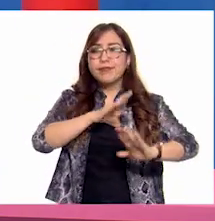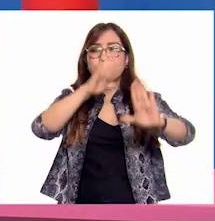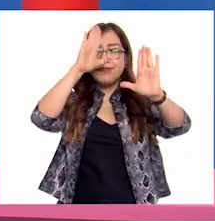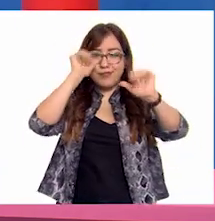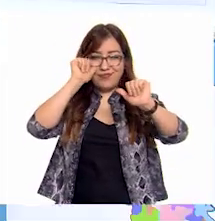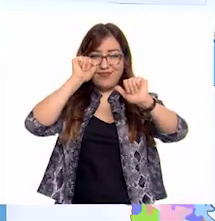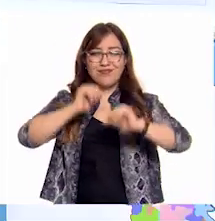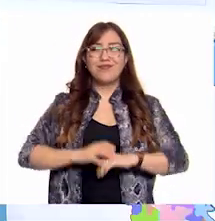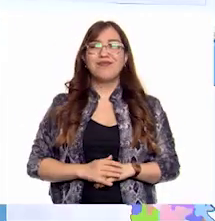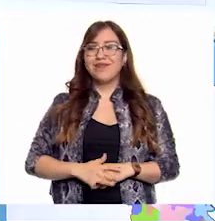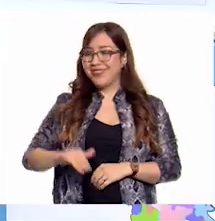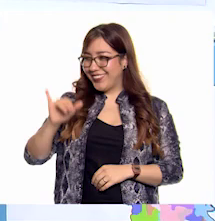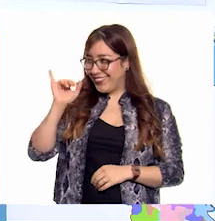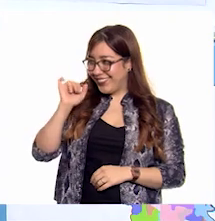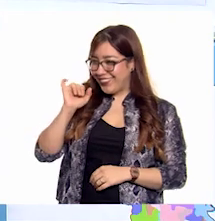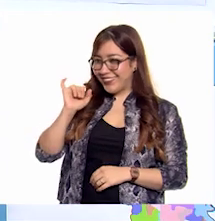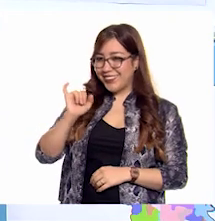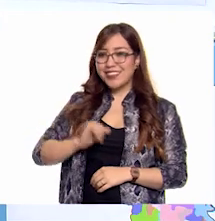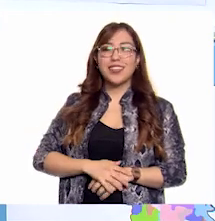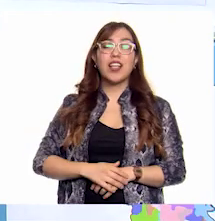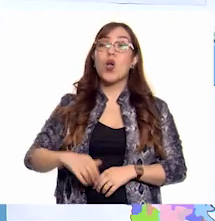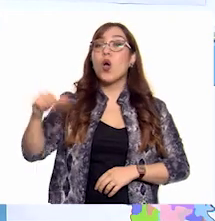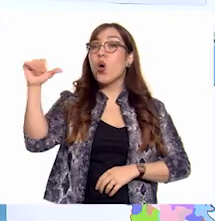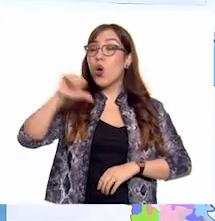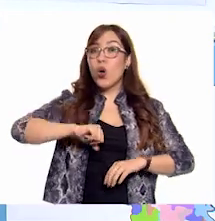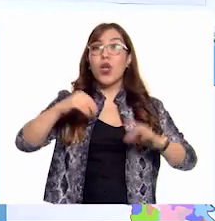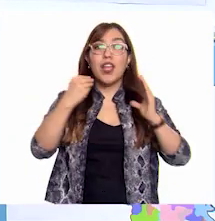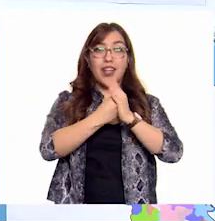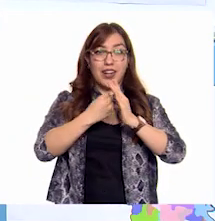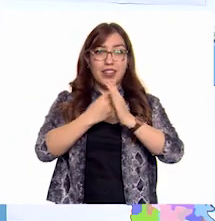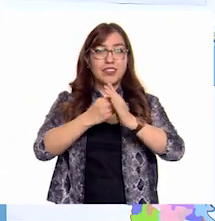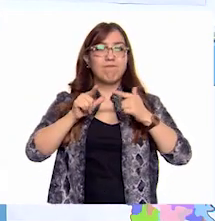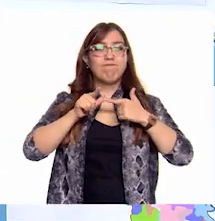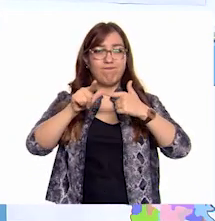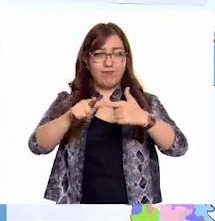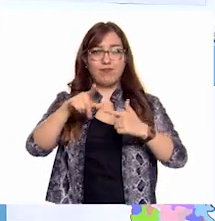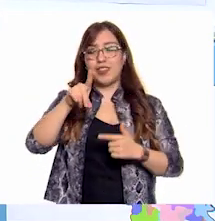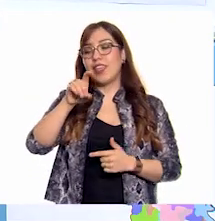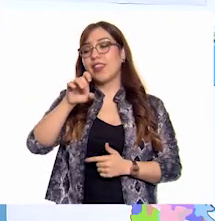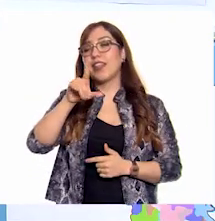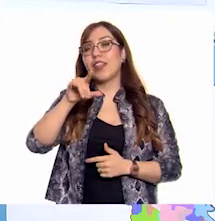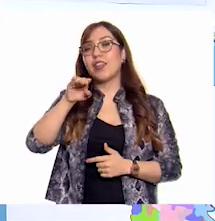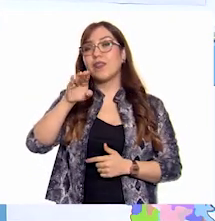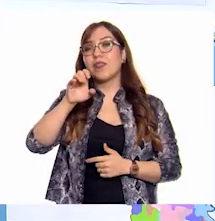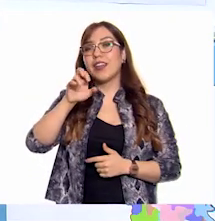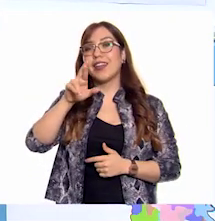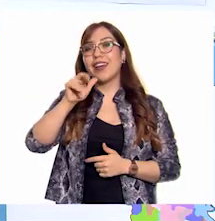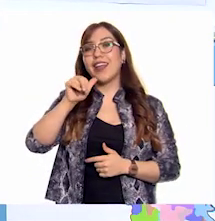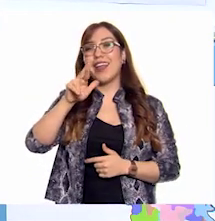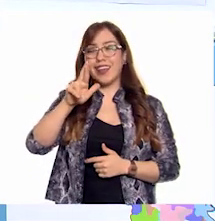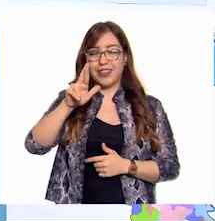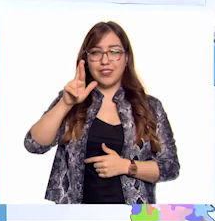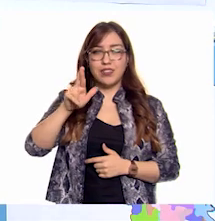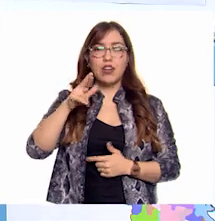respetar los disensos. Así es. Y en la clase de hoy continuaremos deliberando sobre un tema de singular